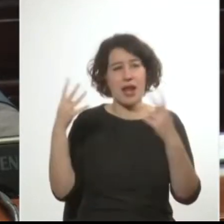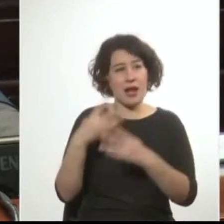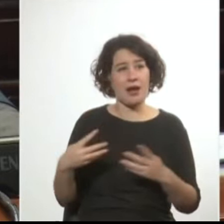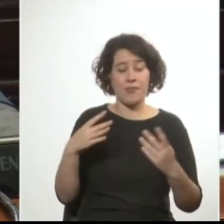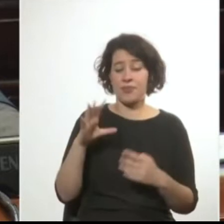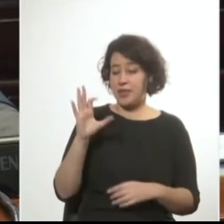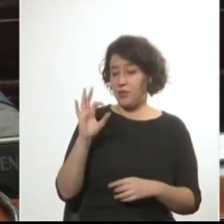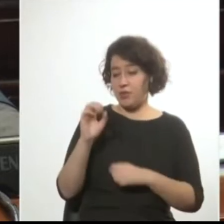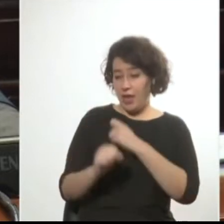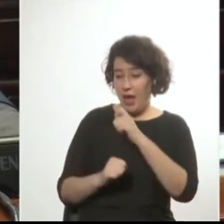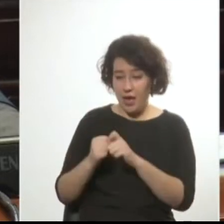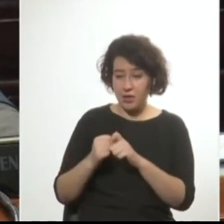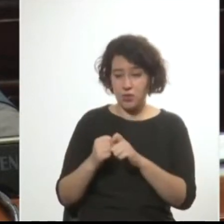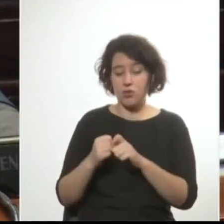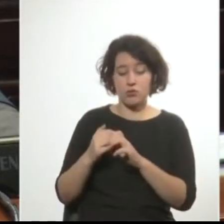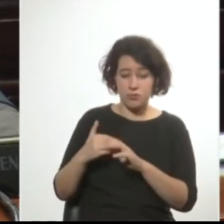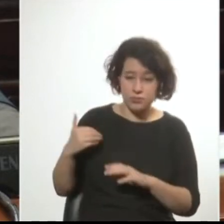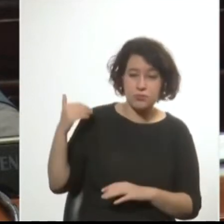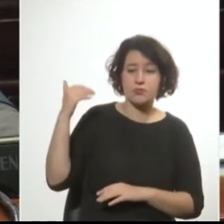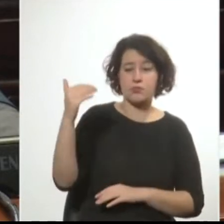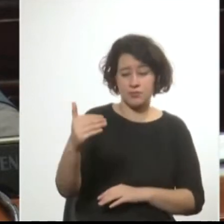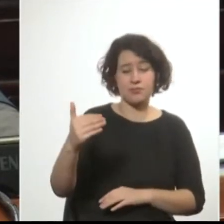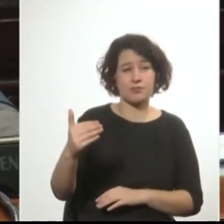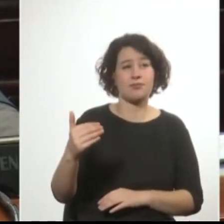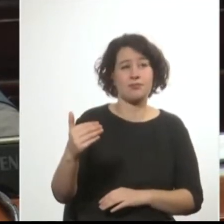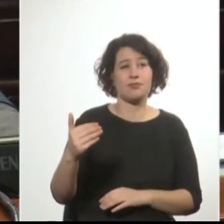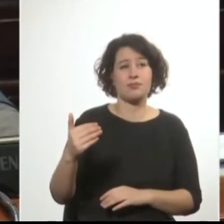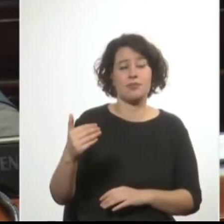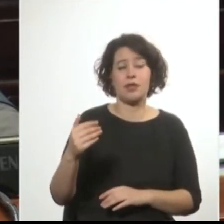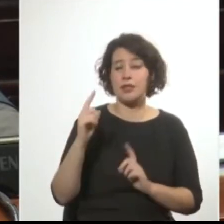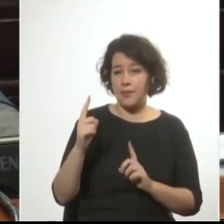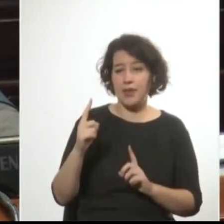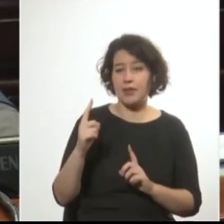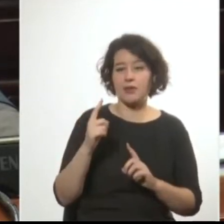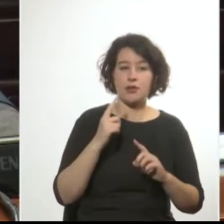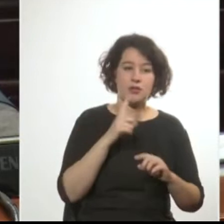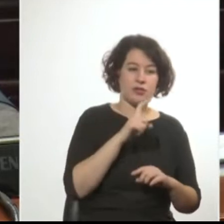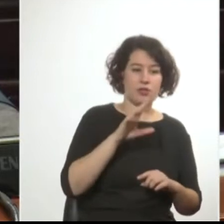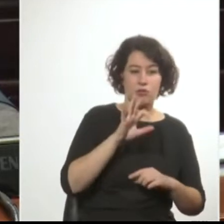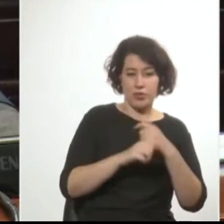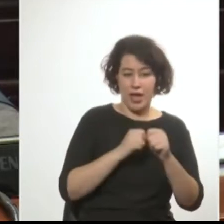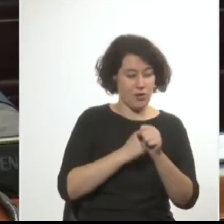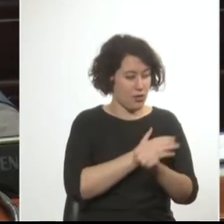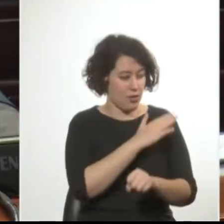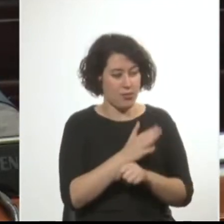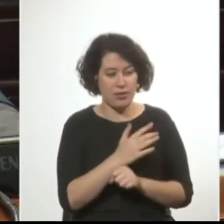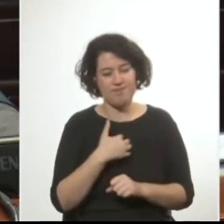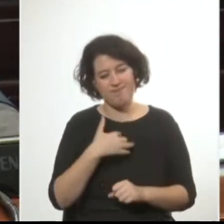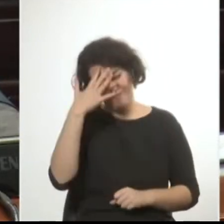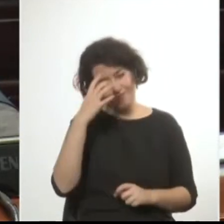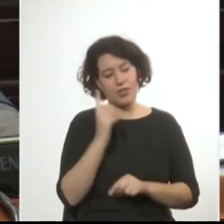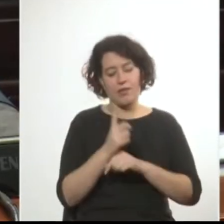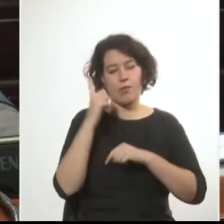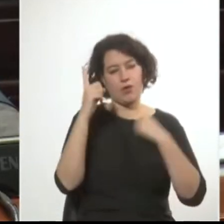y a un siglo y medio de hechos tan significativos de nuestra historia, entendemos que es hora de reflexionar